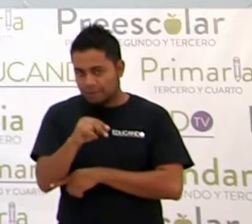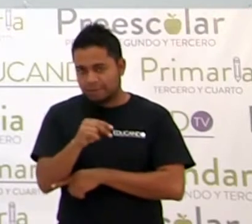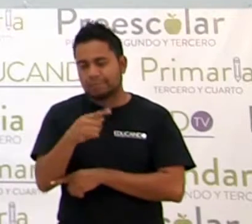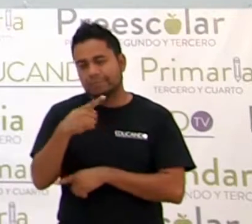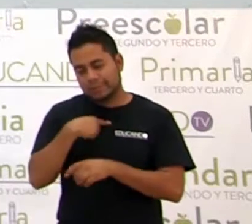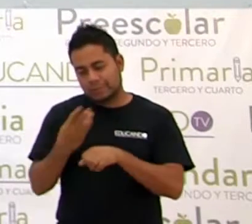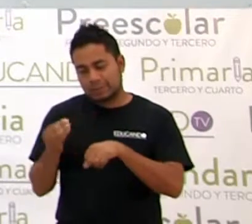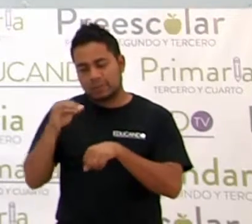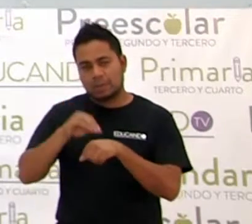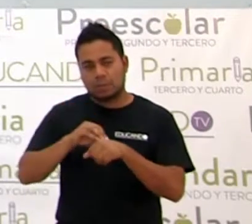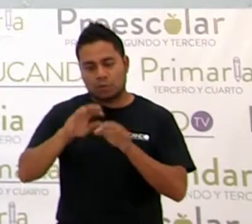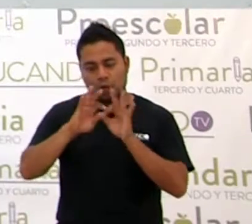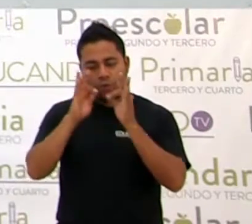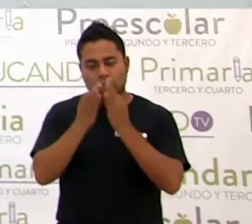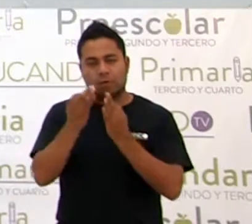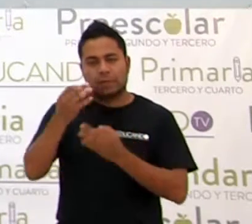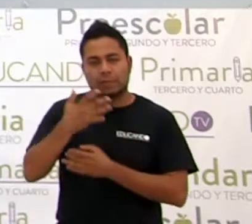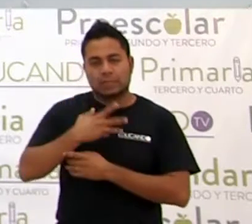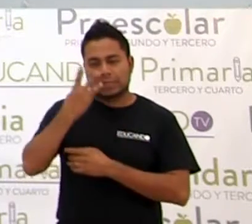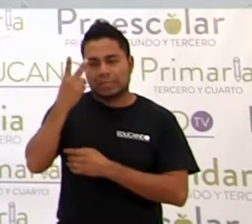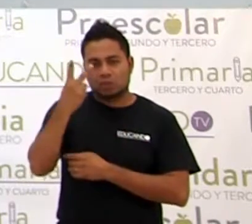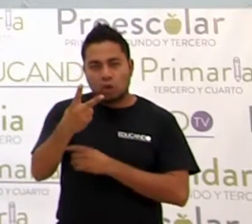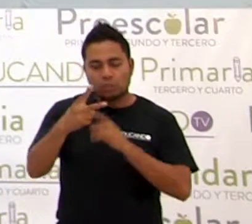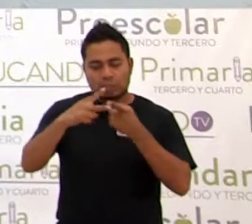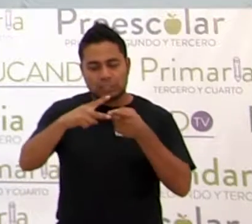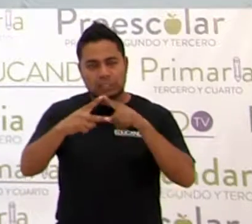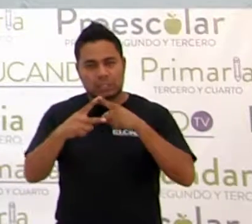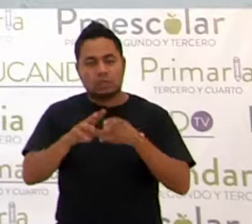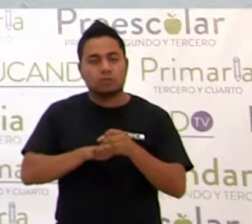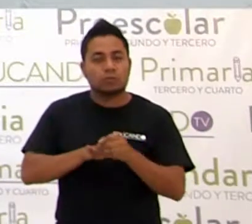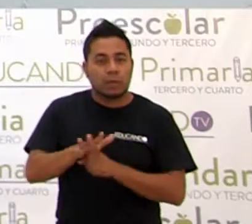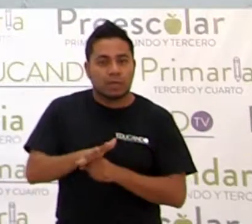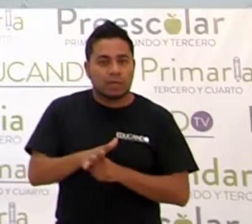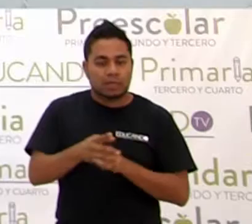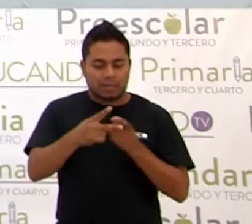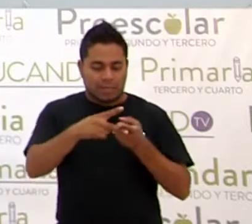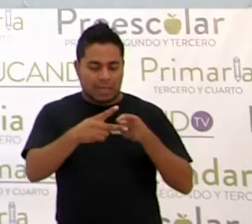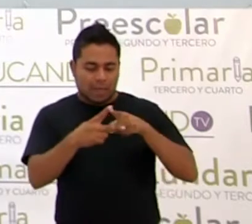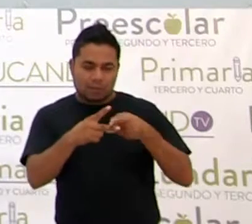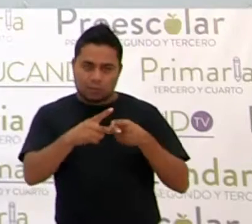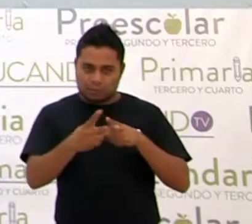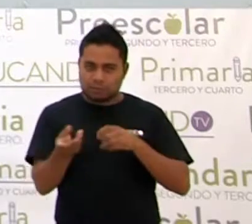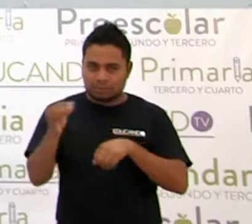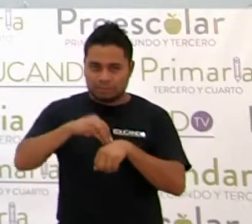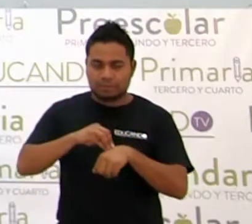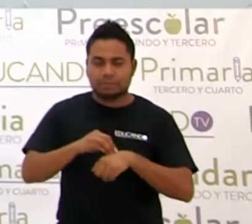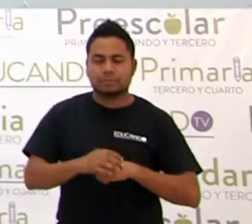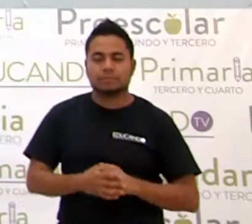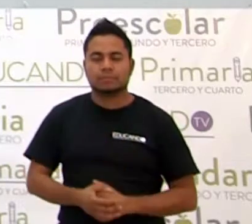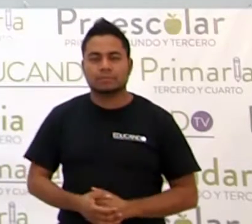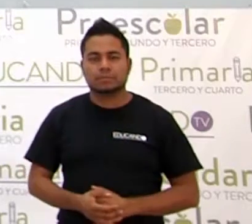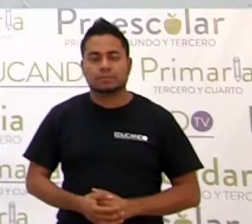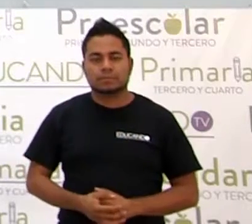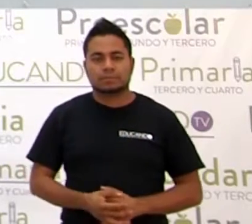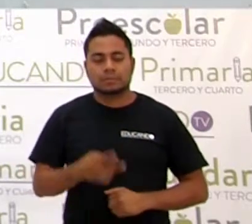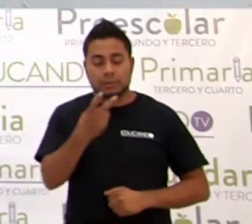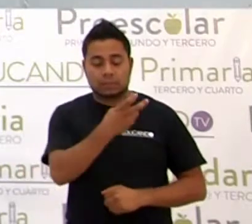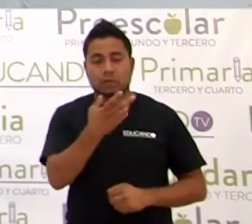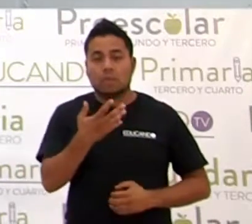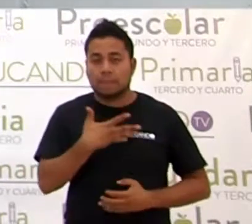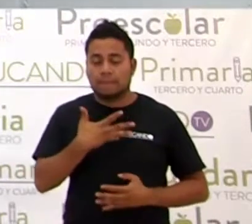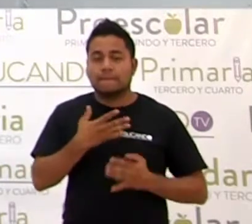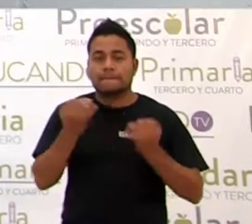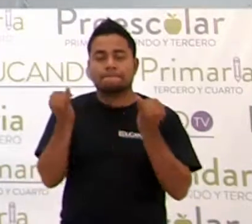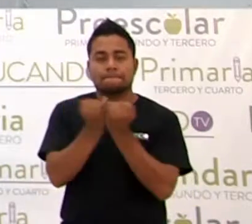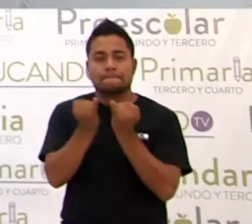utilizar la figura que tiene 2 lados, en este caso el ángulo. Y esto es igual a